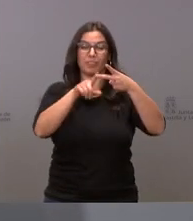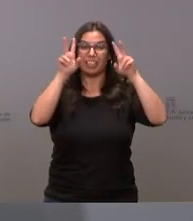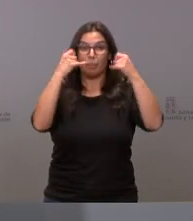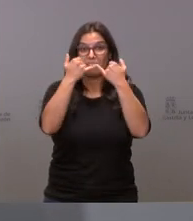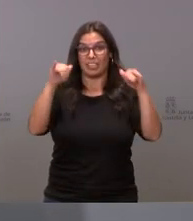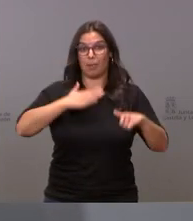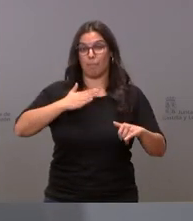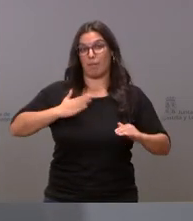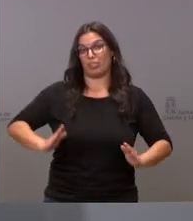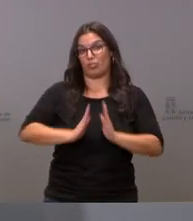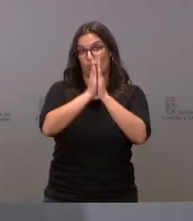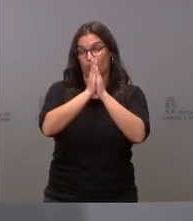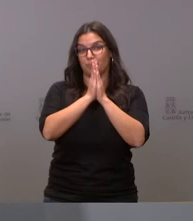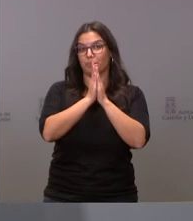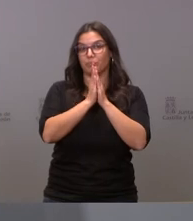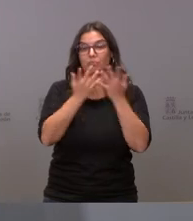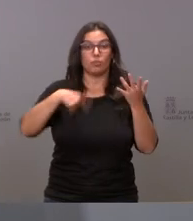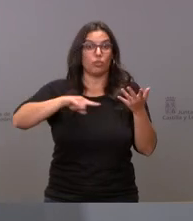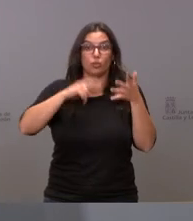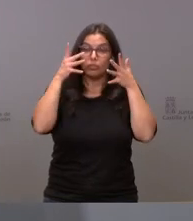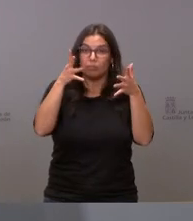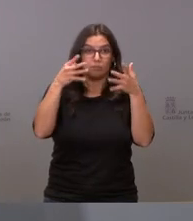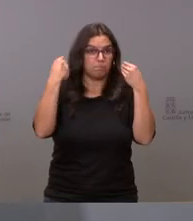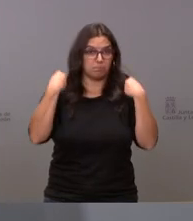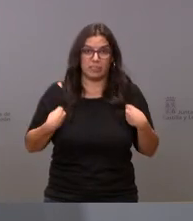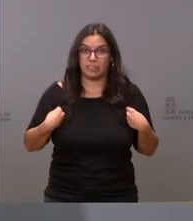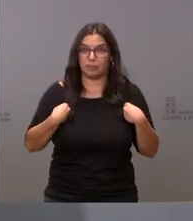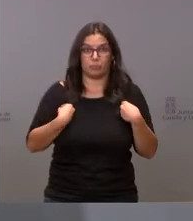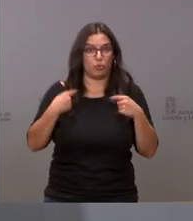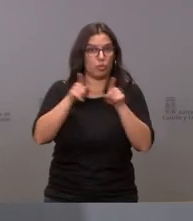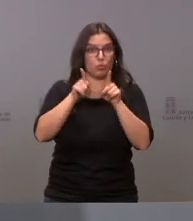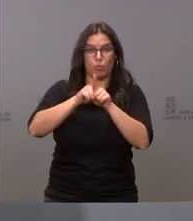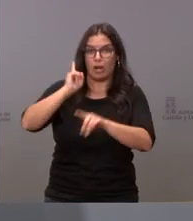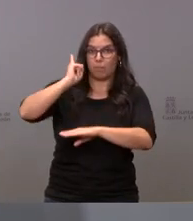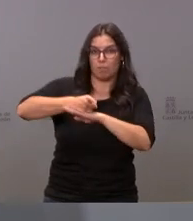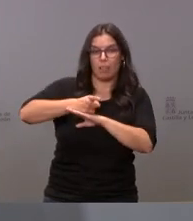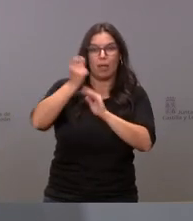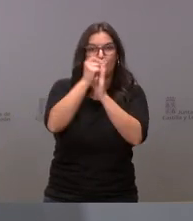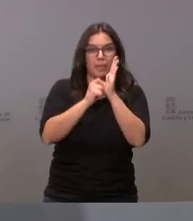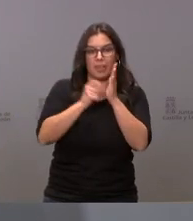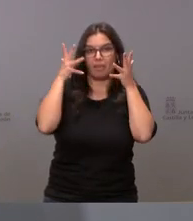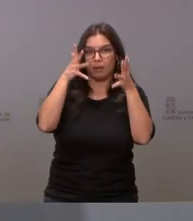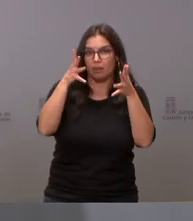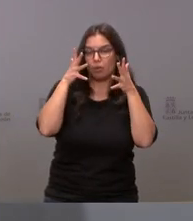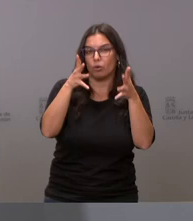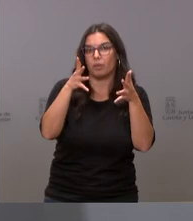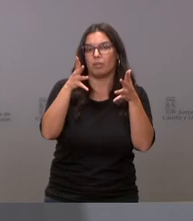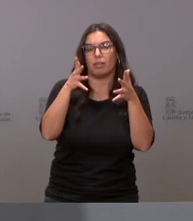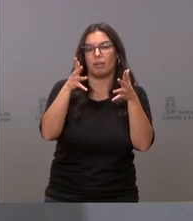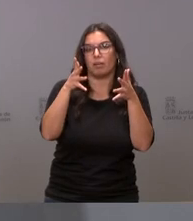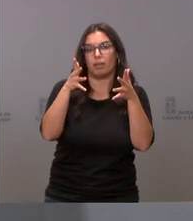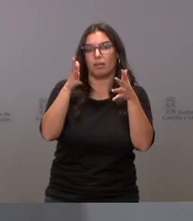patronales nuestras recomendaciones siguen siendo las mismas y son las que marca las medidas recomendadas para